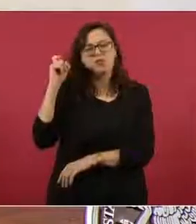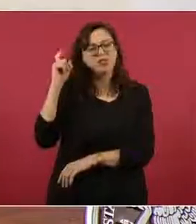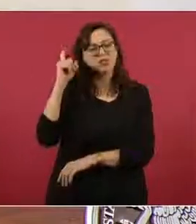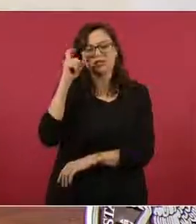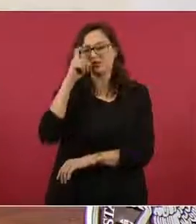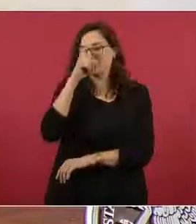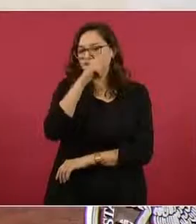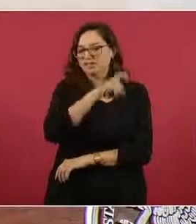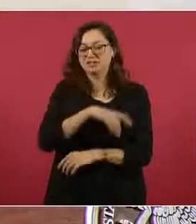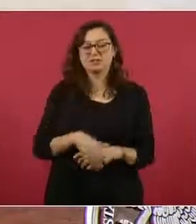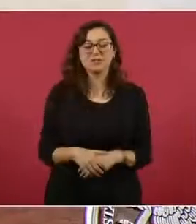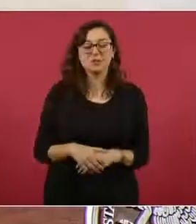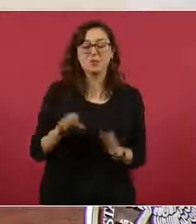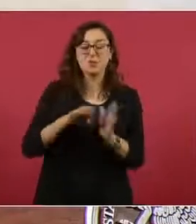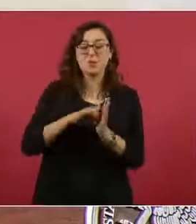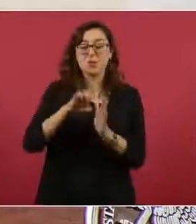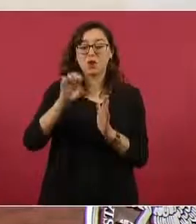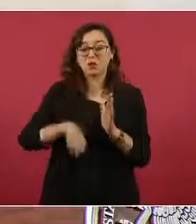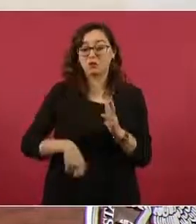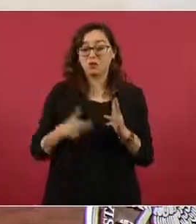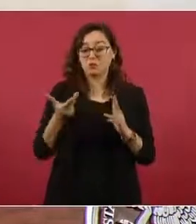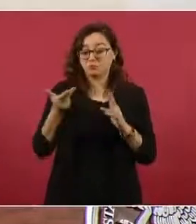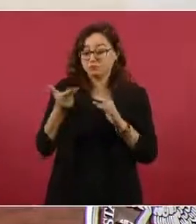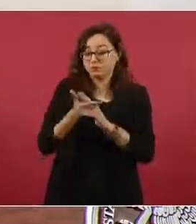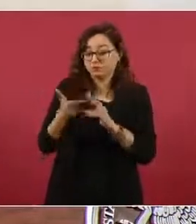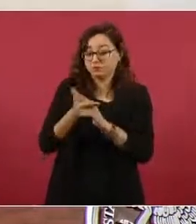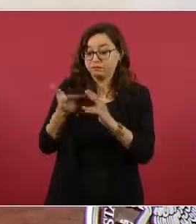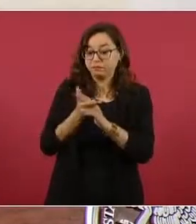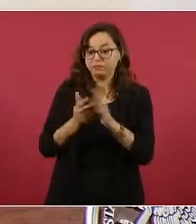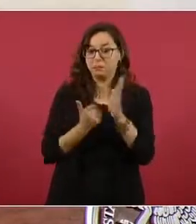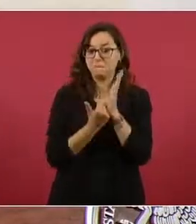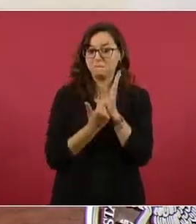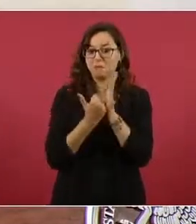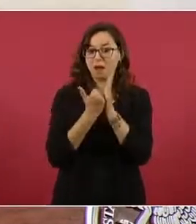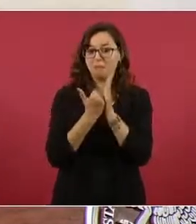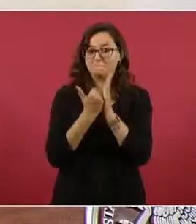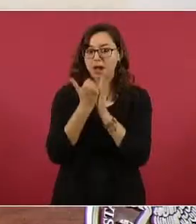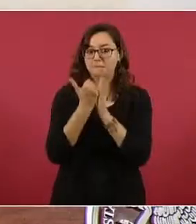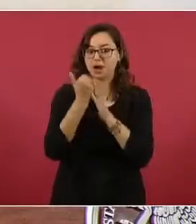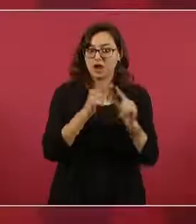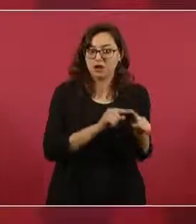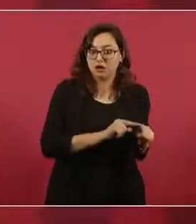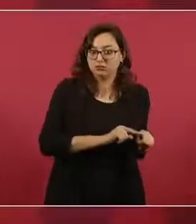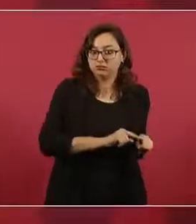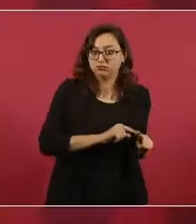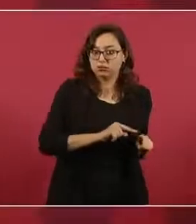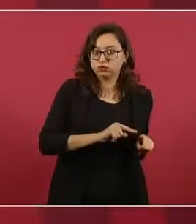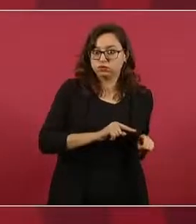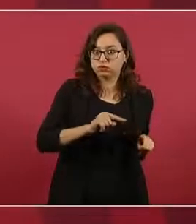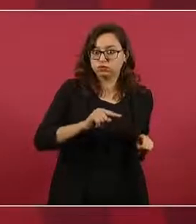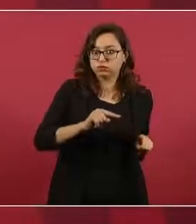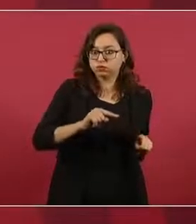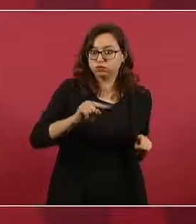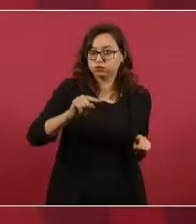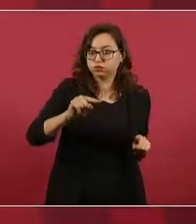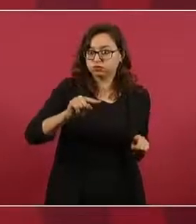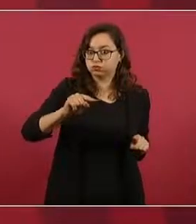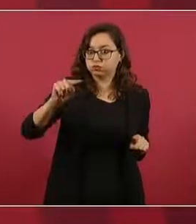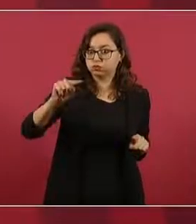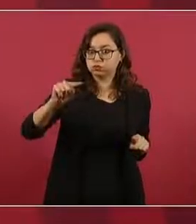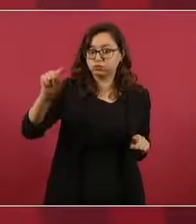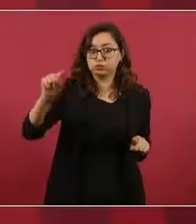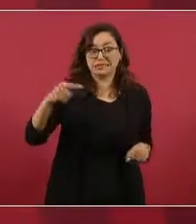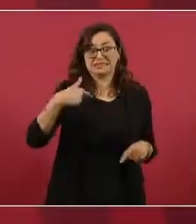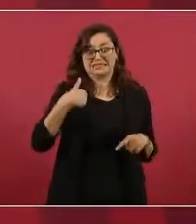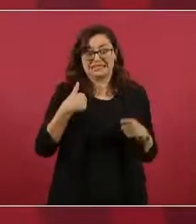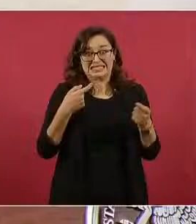el incremento en homicidios, la tendencia. Lo